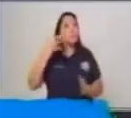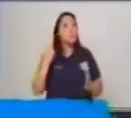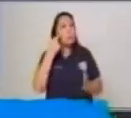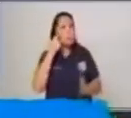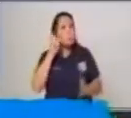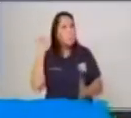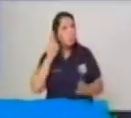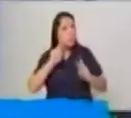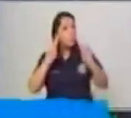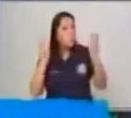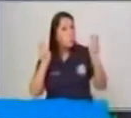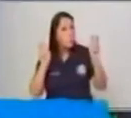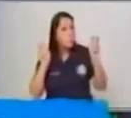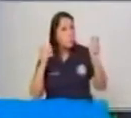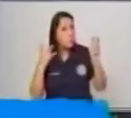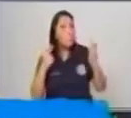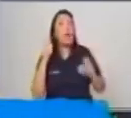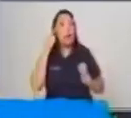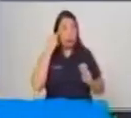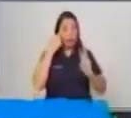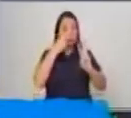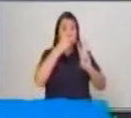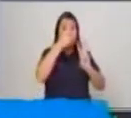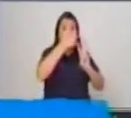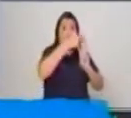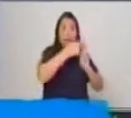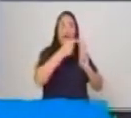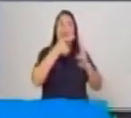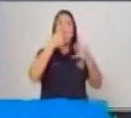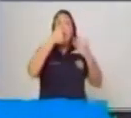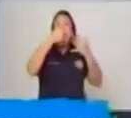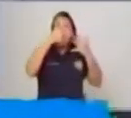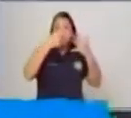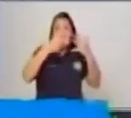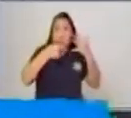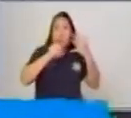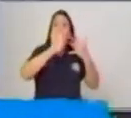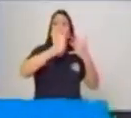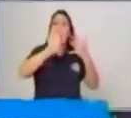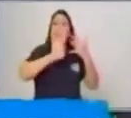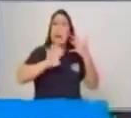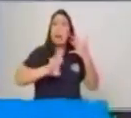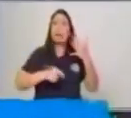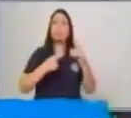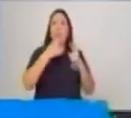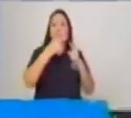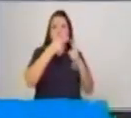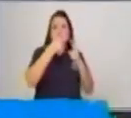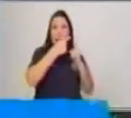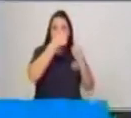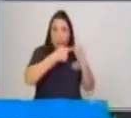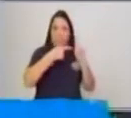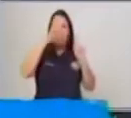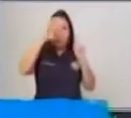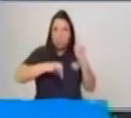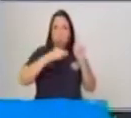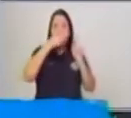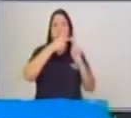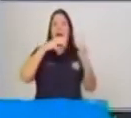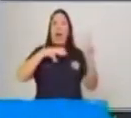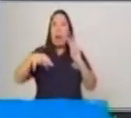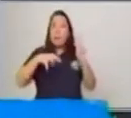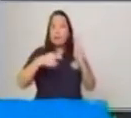narración? Pues vimos cuáles son sus elementos, que dijimos que era el narrador, que era la acción,